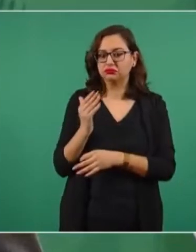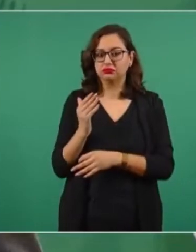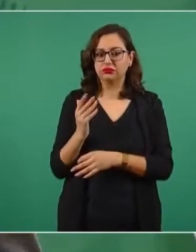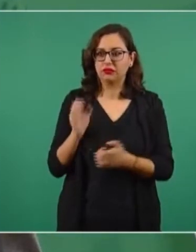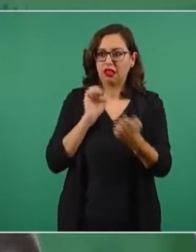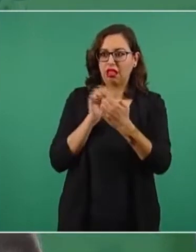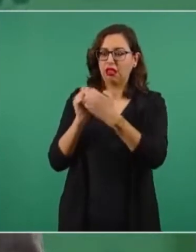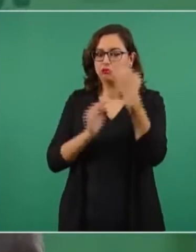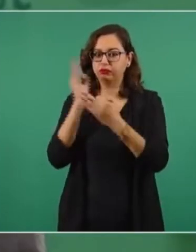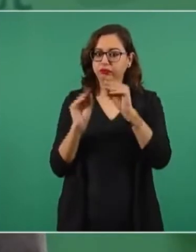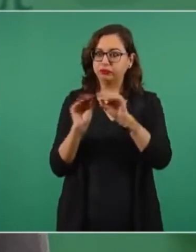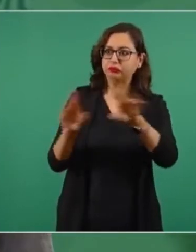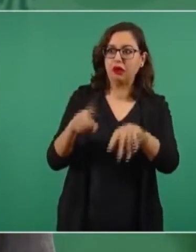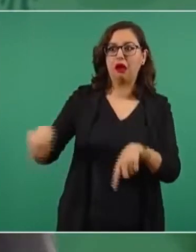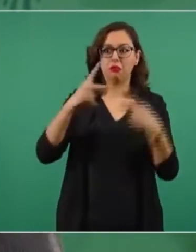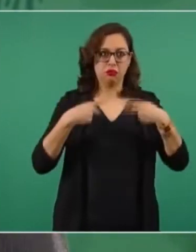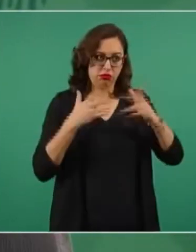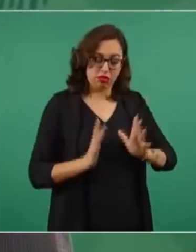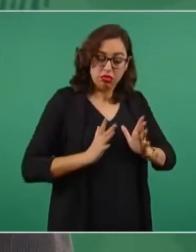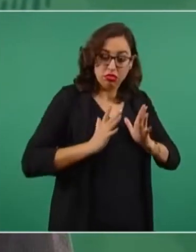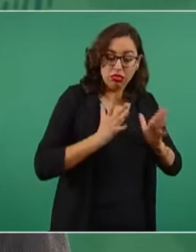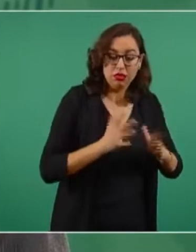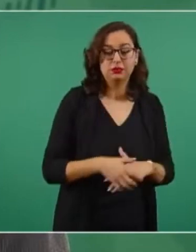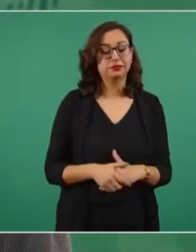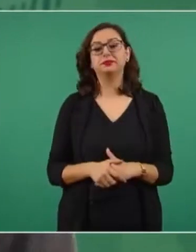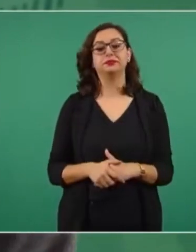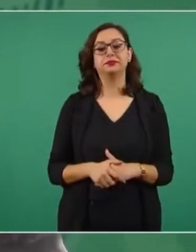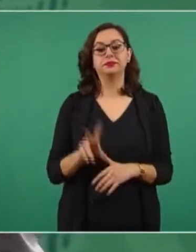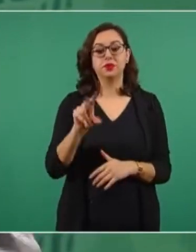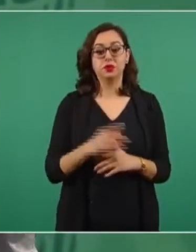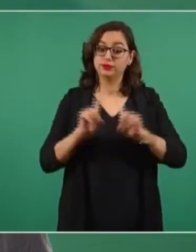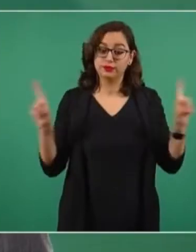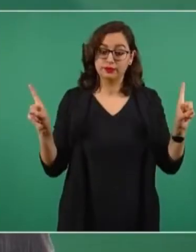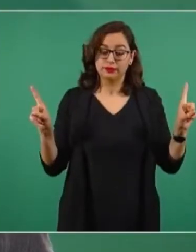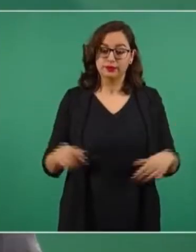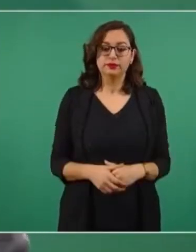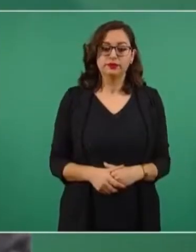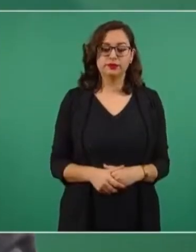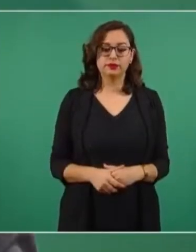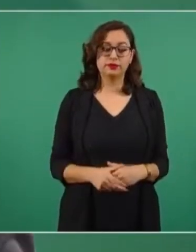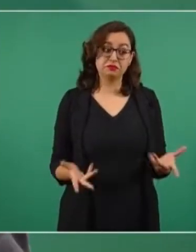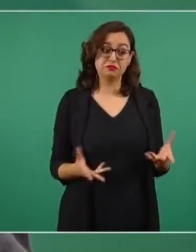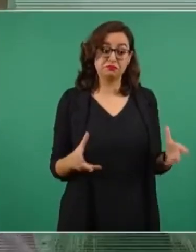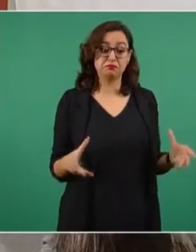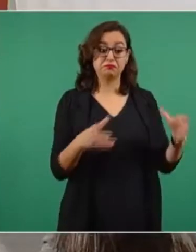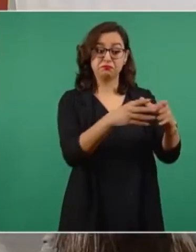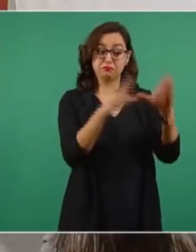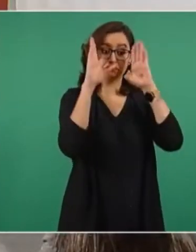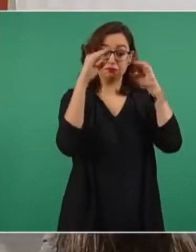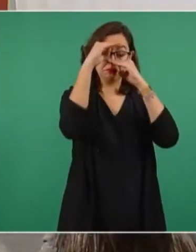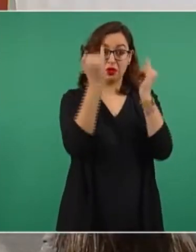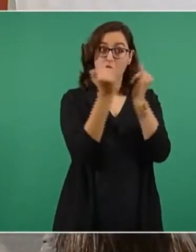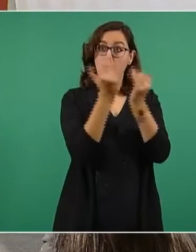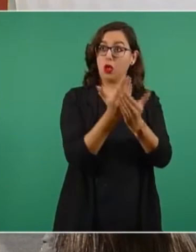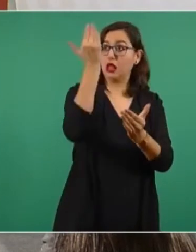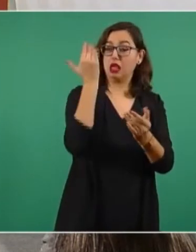sube el cochambre? Ya no, ya no, no quisiera yo estar en sus zapatos. Ustedes son conservadores, quieren mantener el régimen